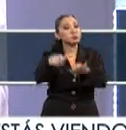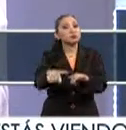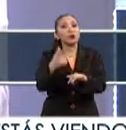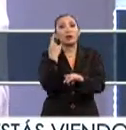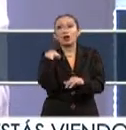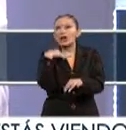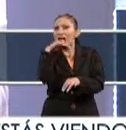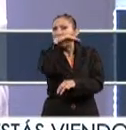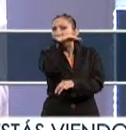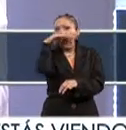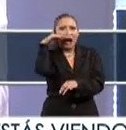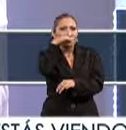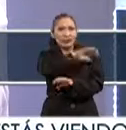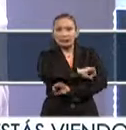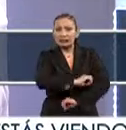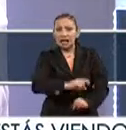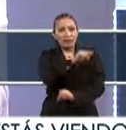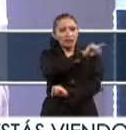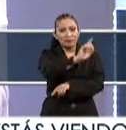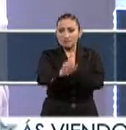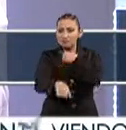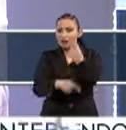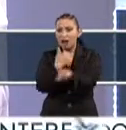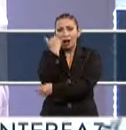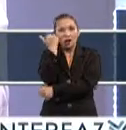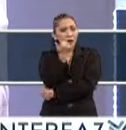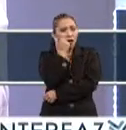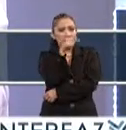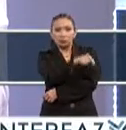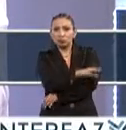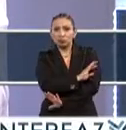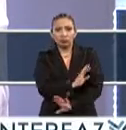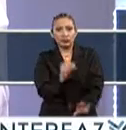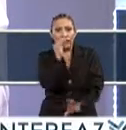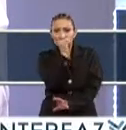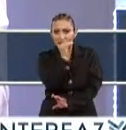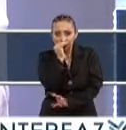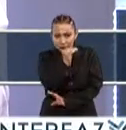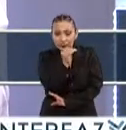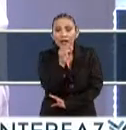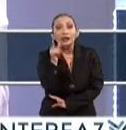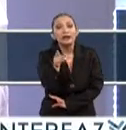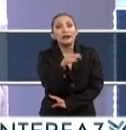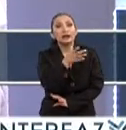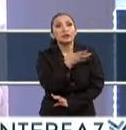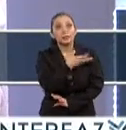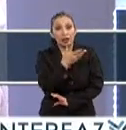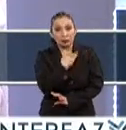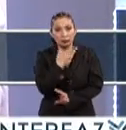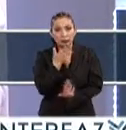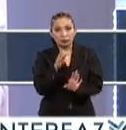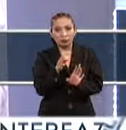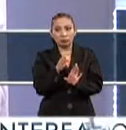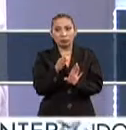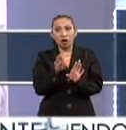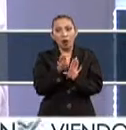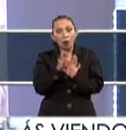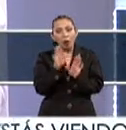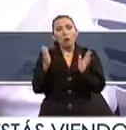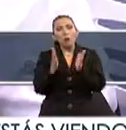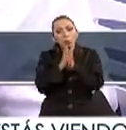costar un solo peso por su asistencia a los estudiantes y se van a tener de manera muy